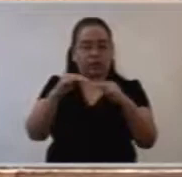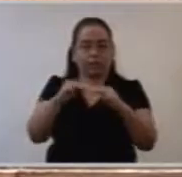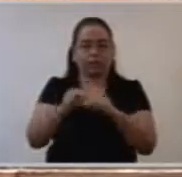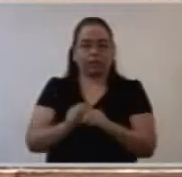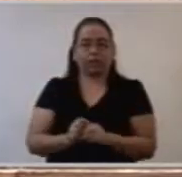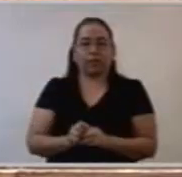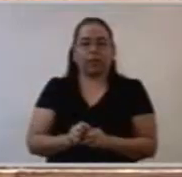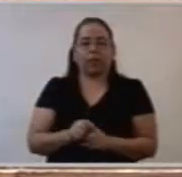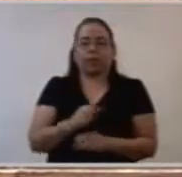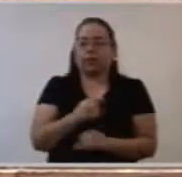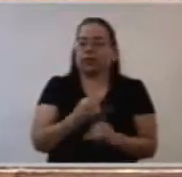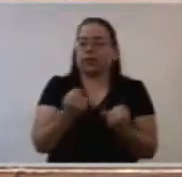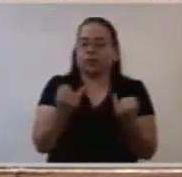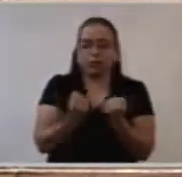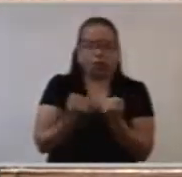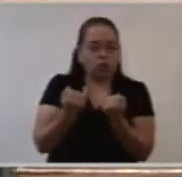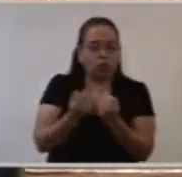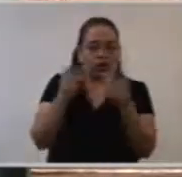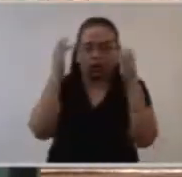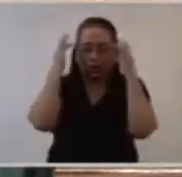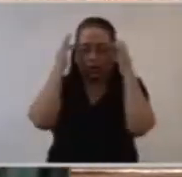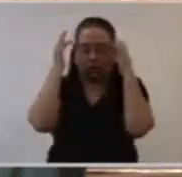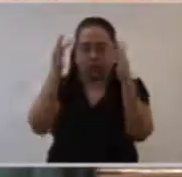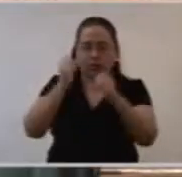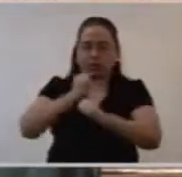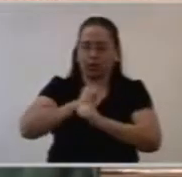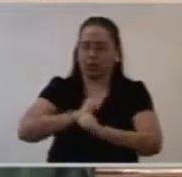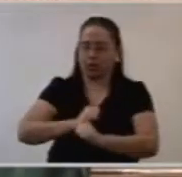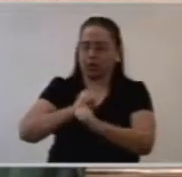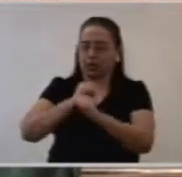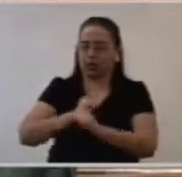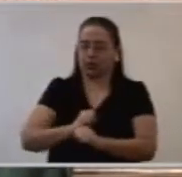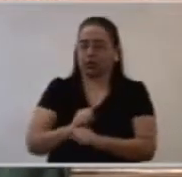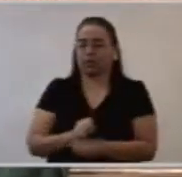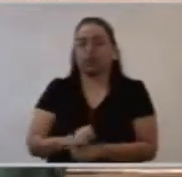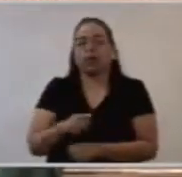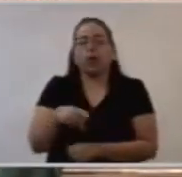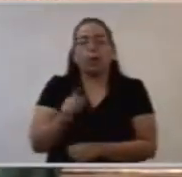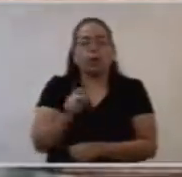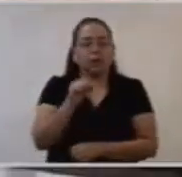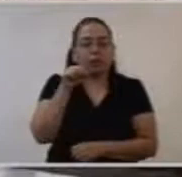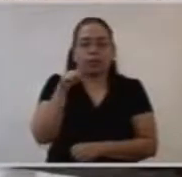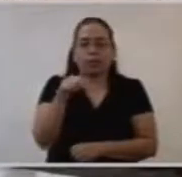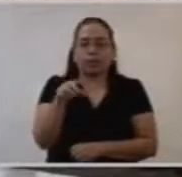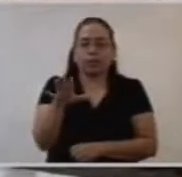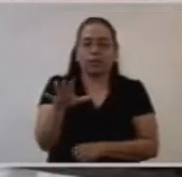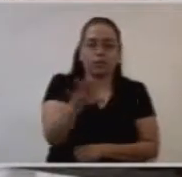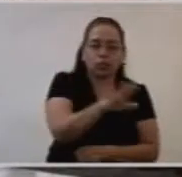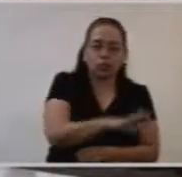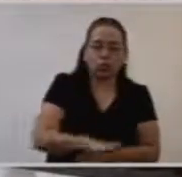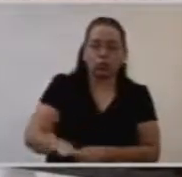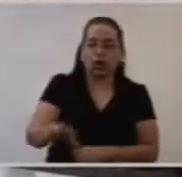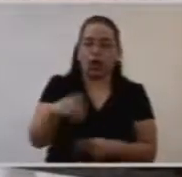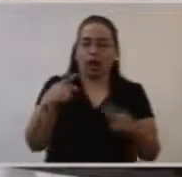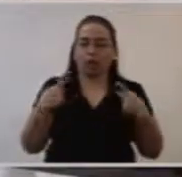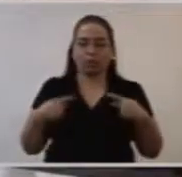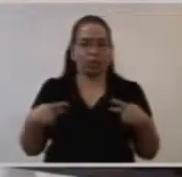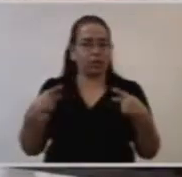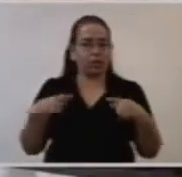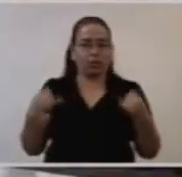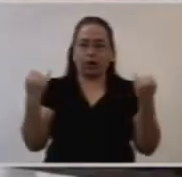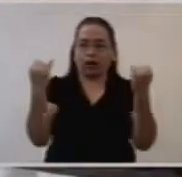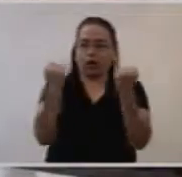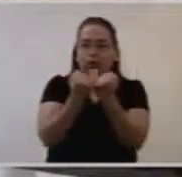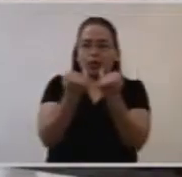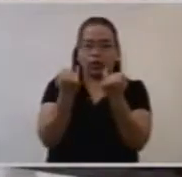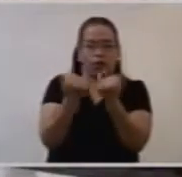santos, pero todos tenemos que hacerla, llevarla adelante con